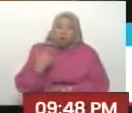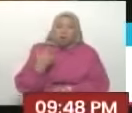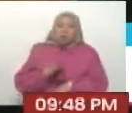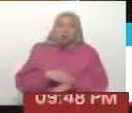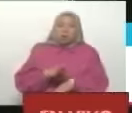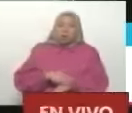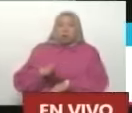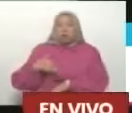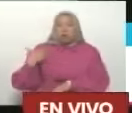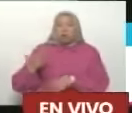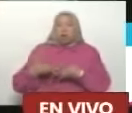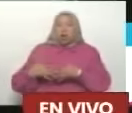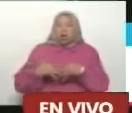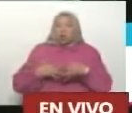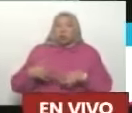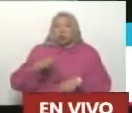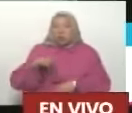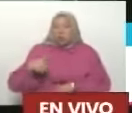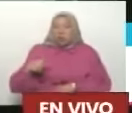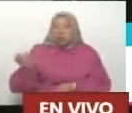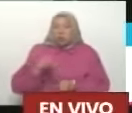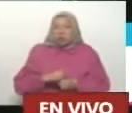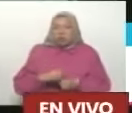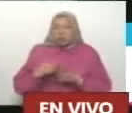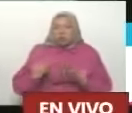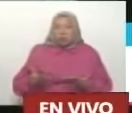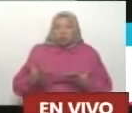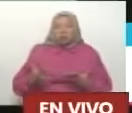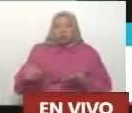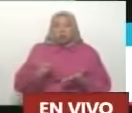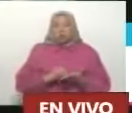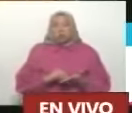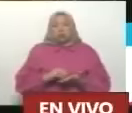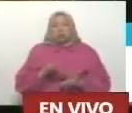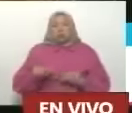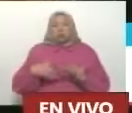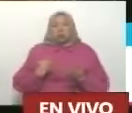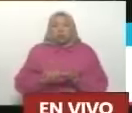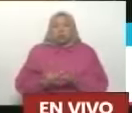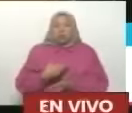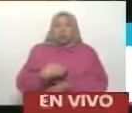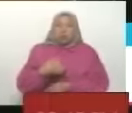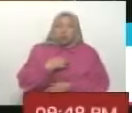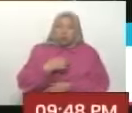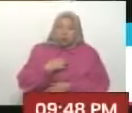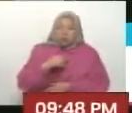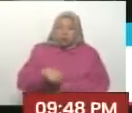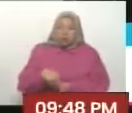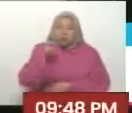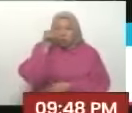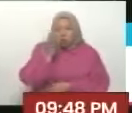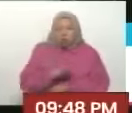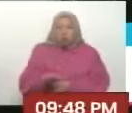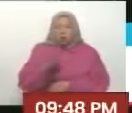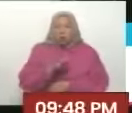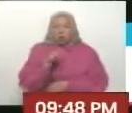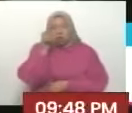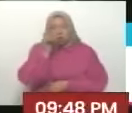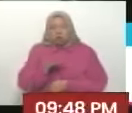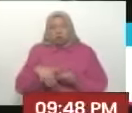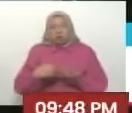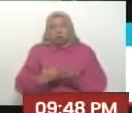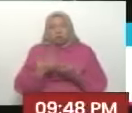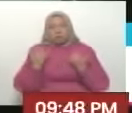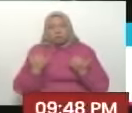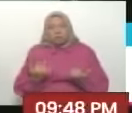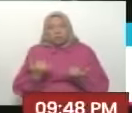pues, que el imperio nos volvió a resancionar, que aunque digan que no, pues, sí, aquí está el pueblo de pie, y yo